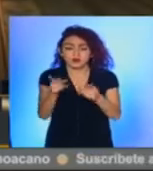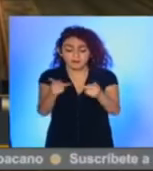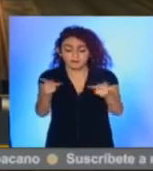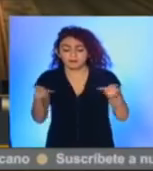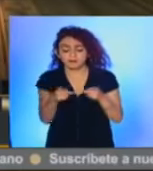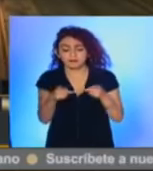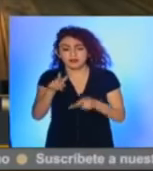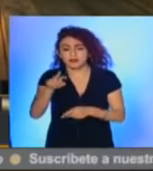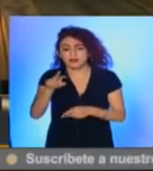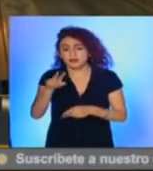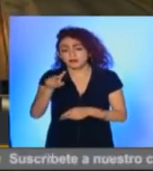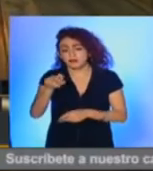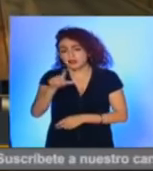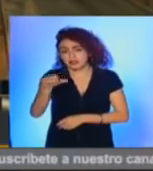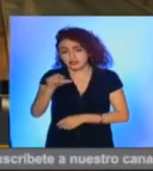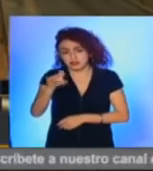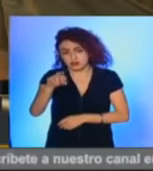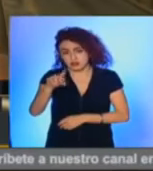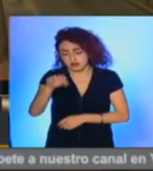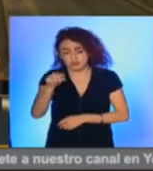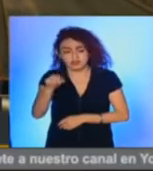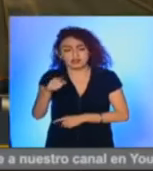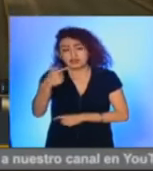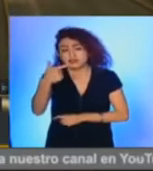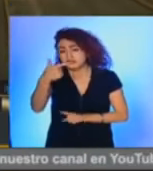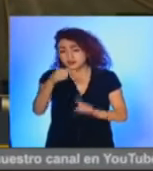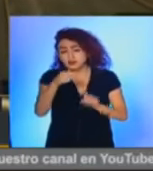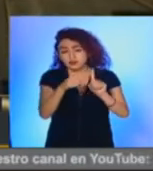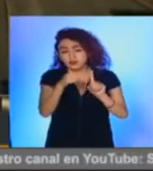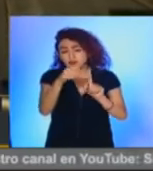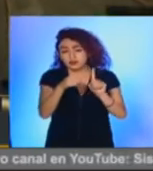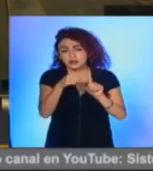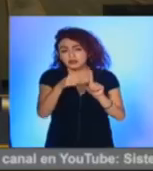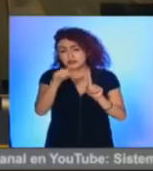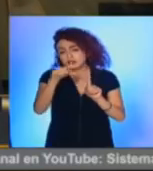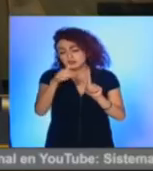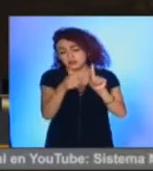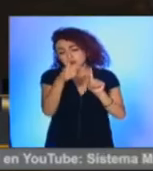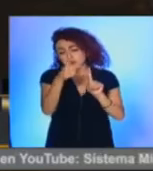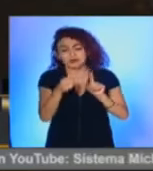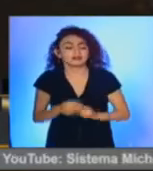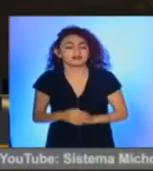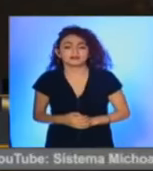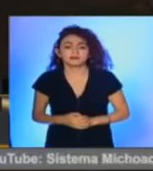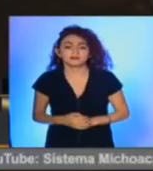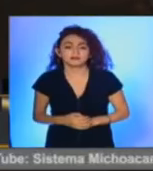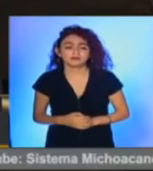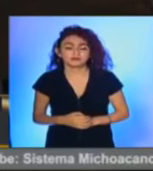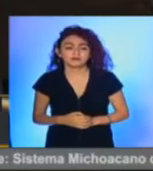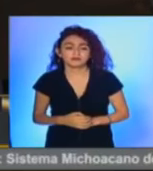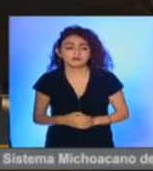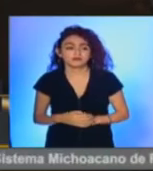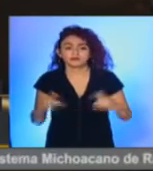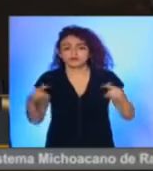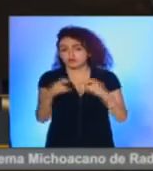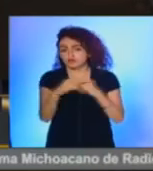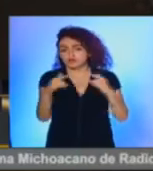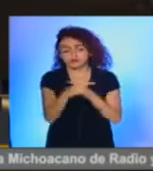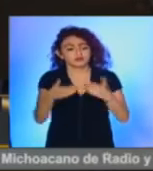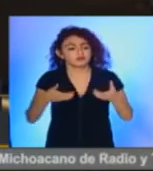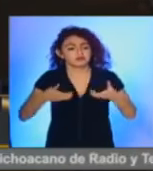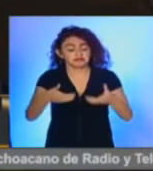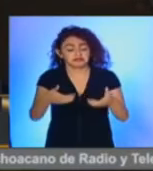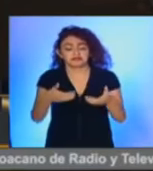plaza Valladolid. 17 grados Celsius la temperatura ambiente promedio. Y déjame comentarte también que Libra en estos instantes en la